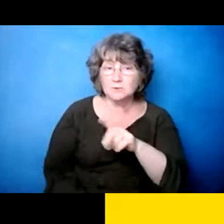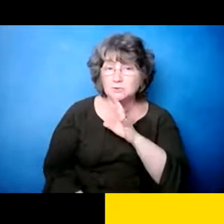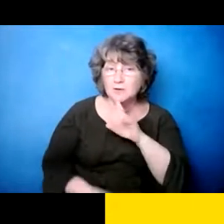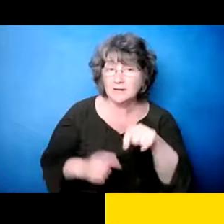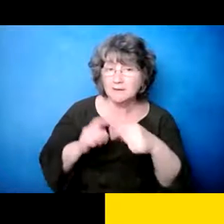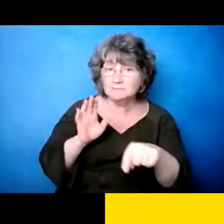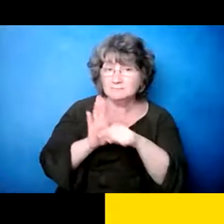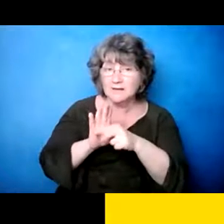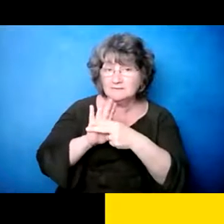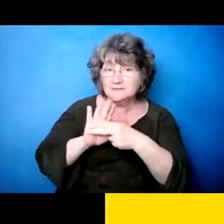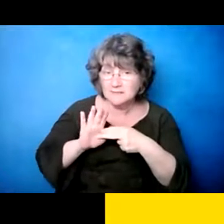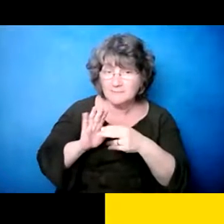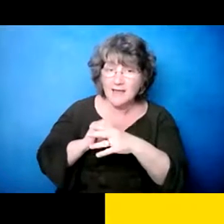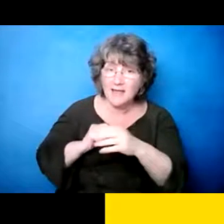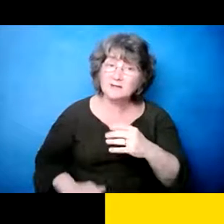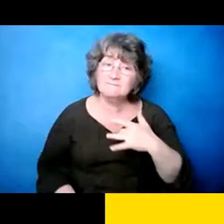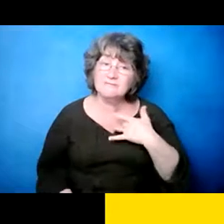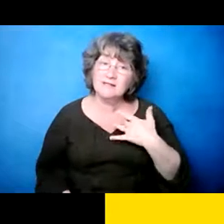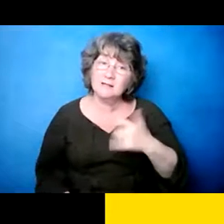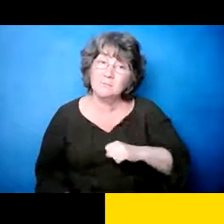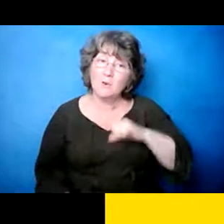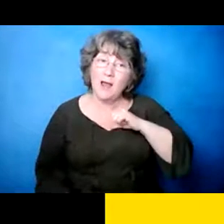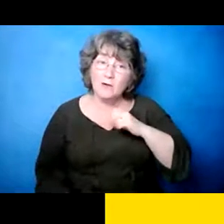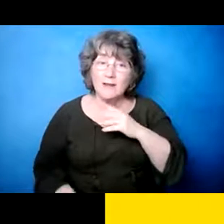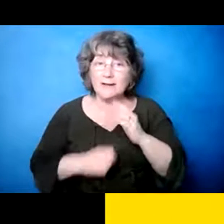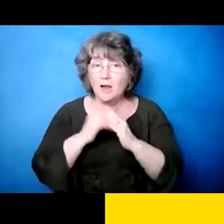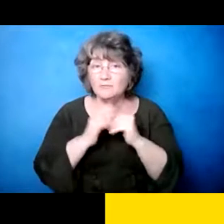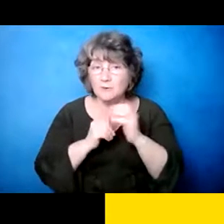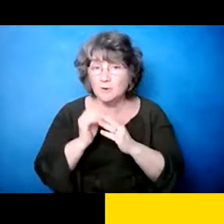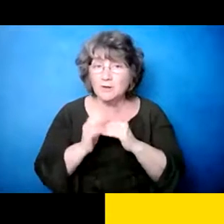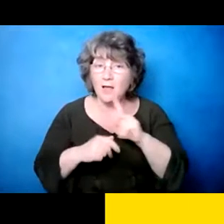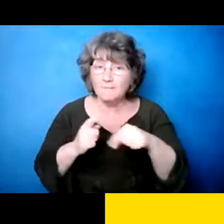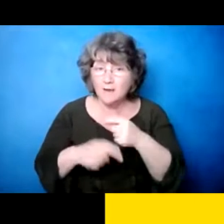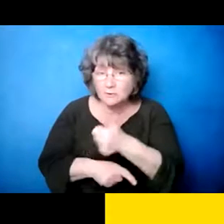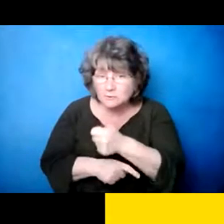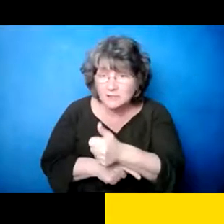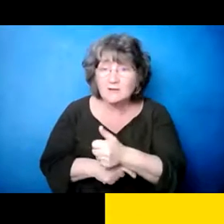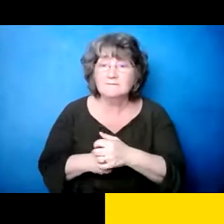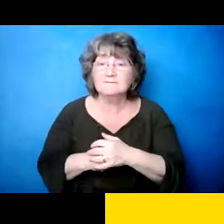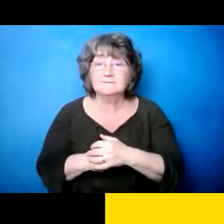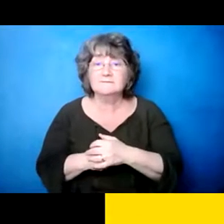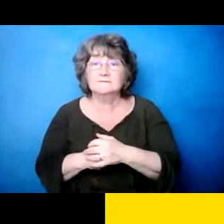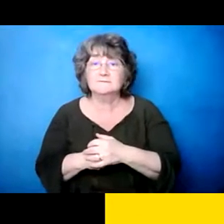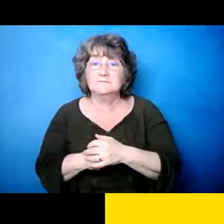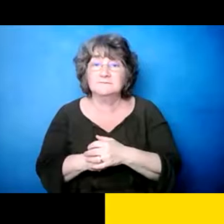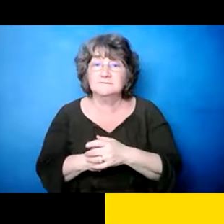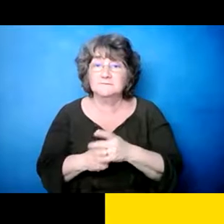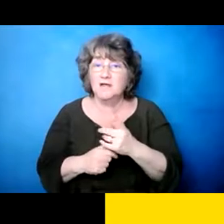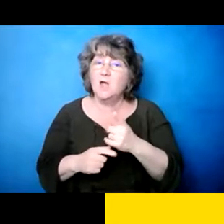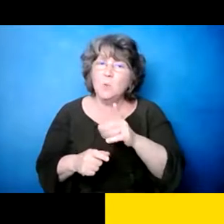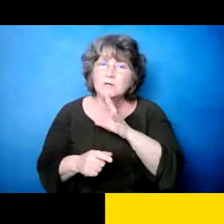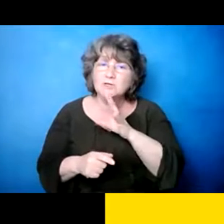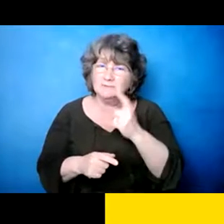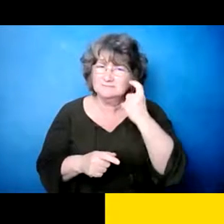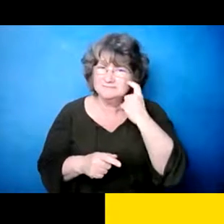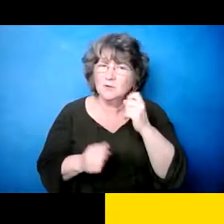de quien lo es y también la estigma en, en todo, eh, y, y, y, en,